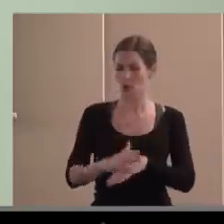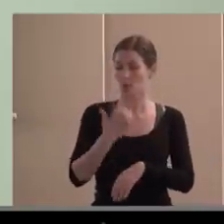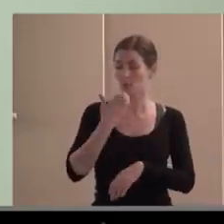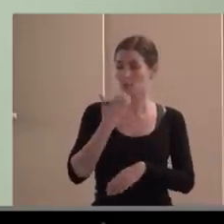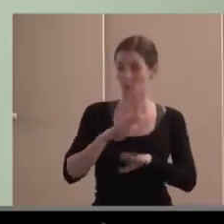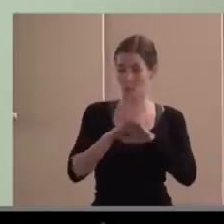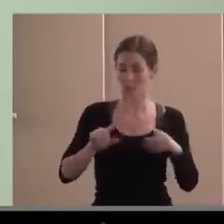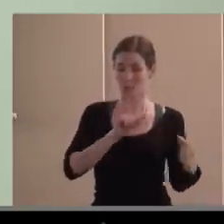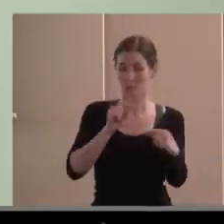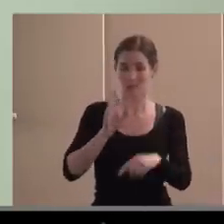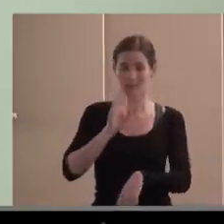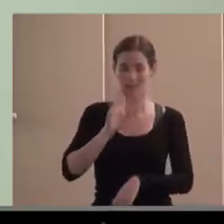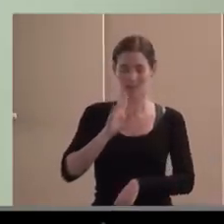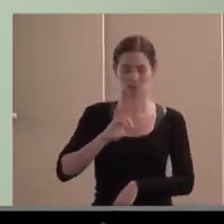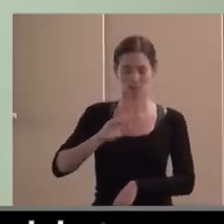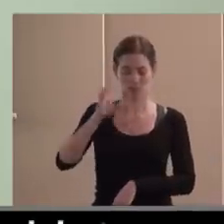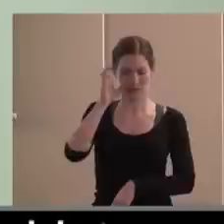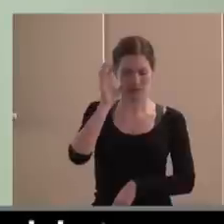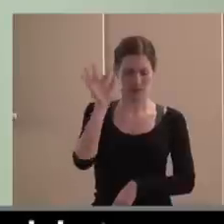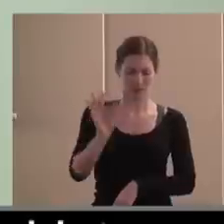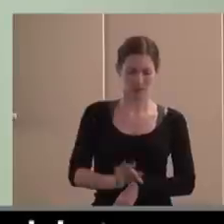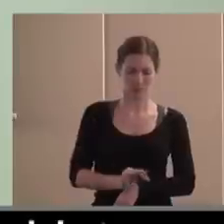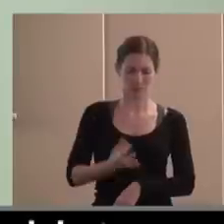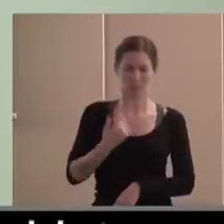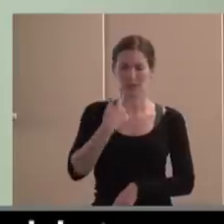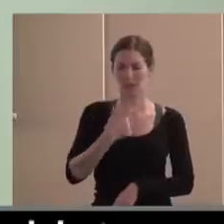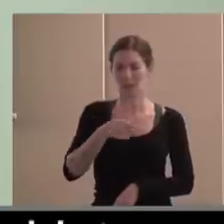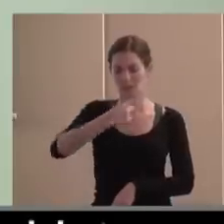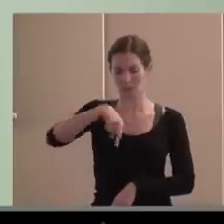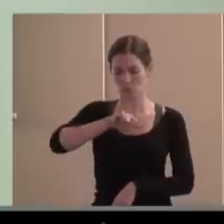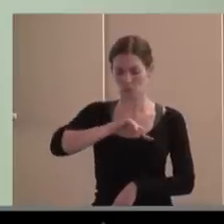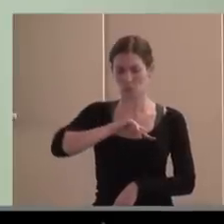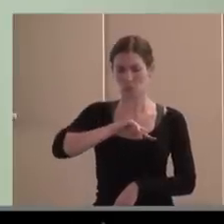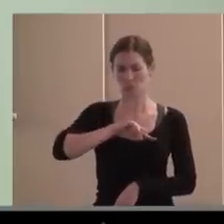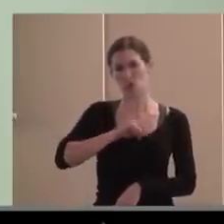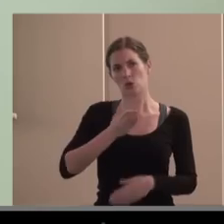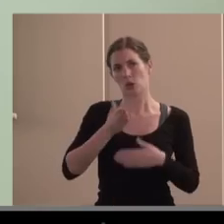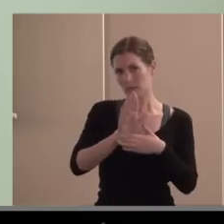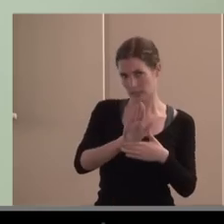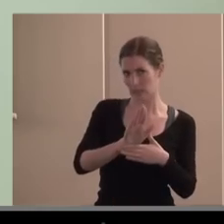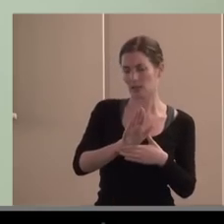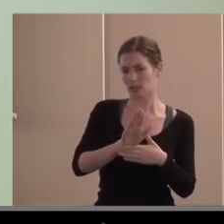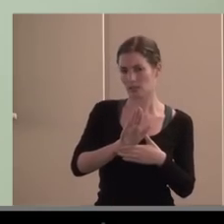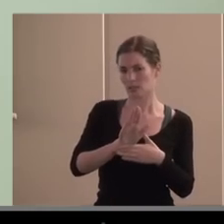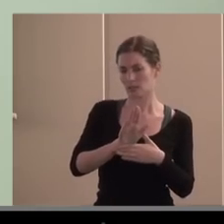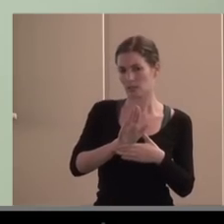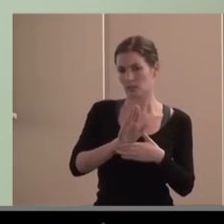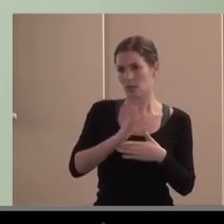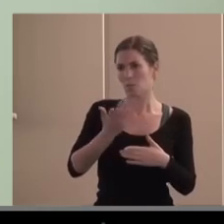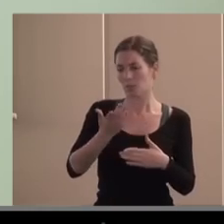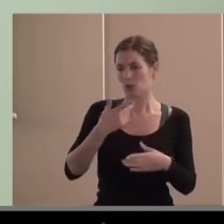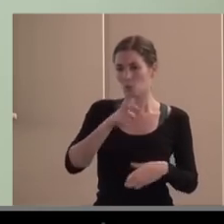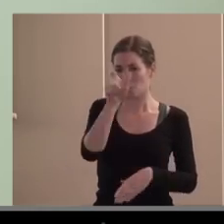anterior, bueno, si es que nosotros somos representantes en genérico de los